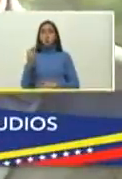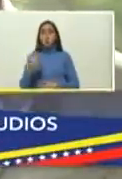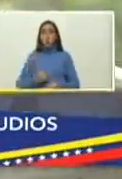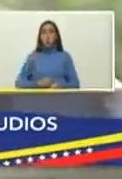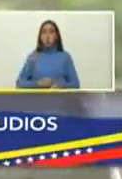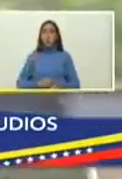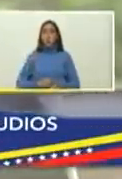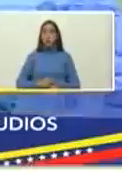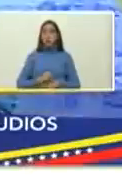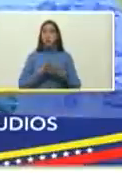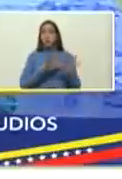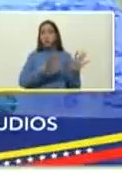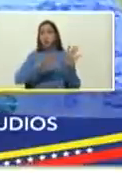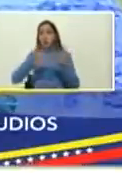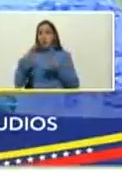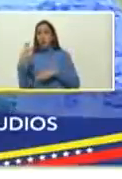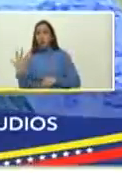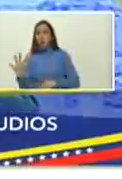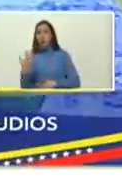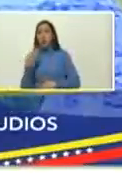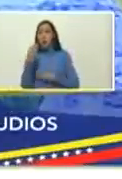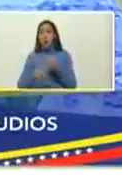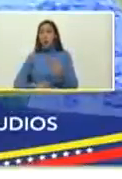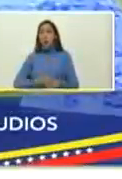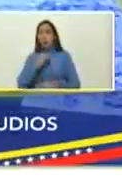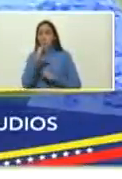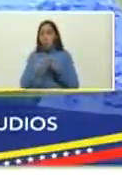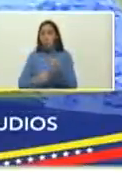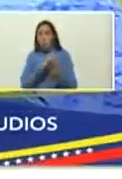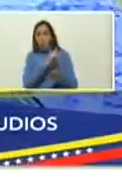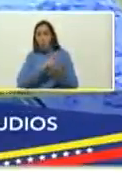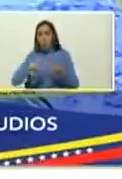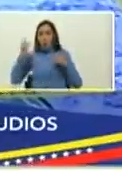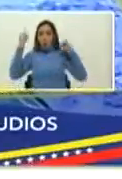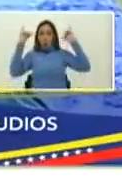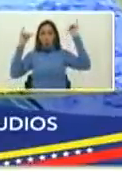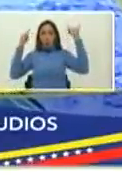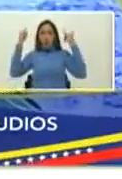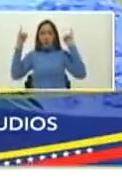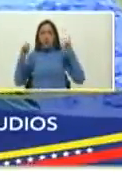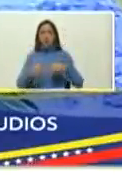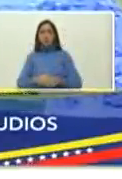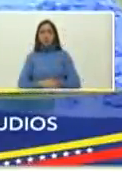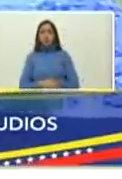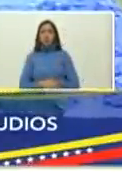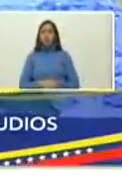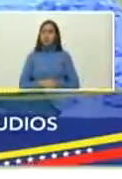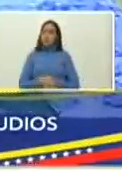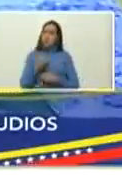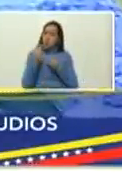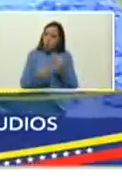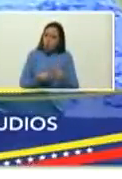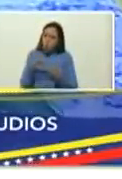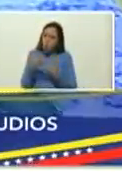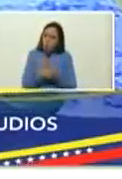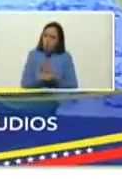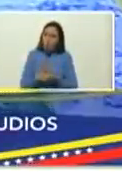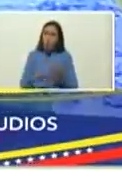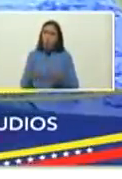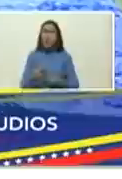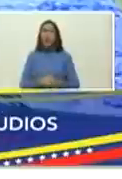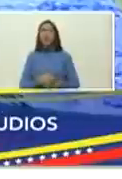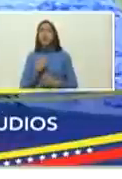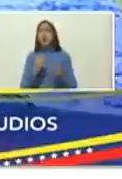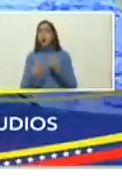decimoquinta edición del festival mundial de la poesía como en el marco de la feria